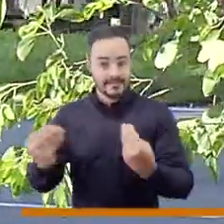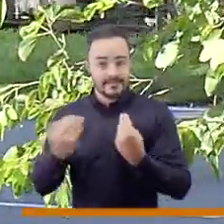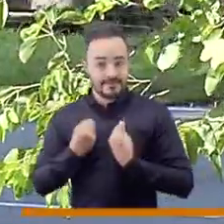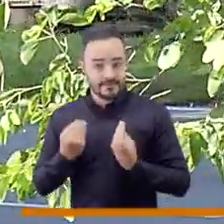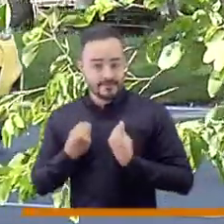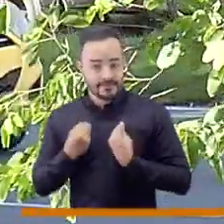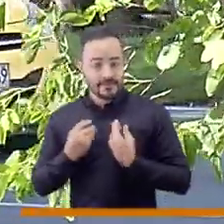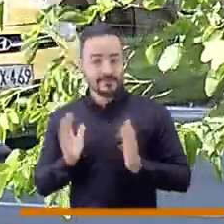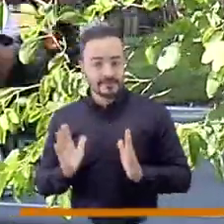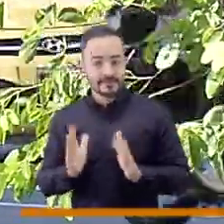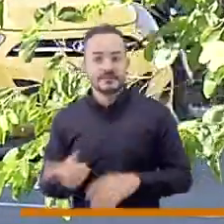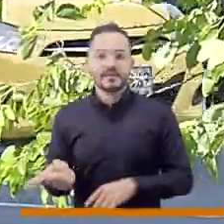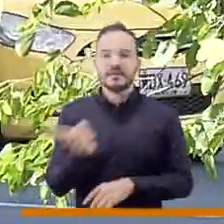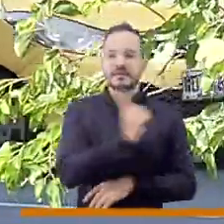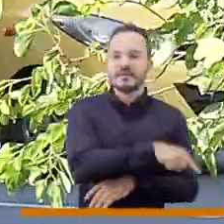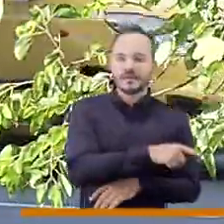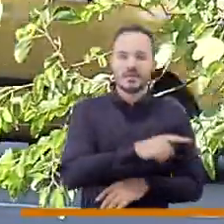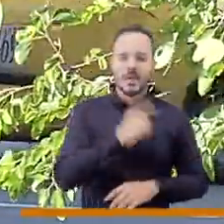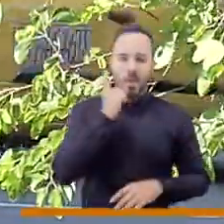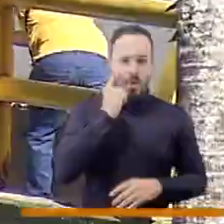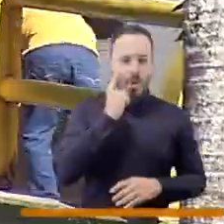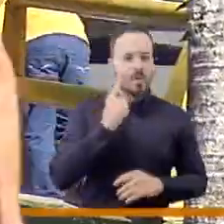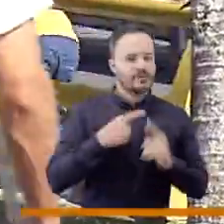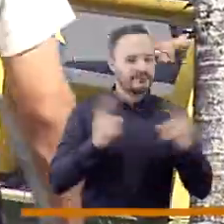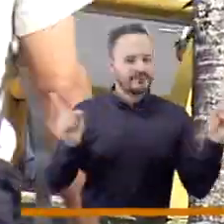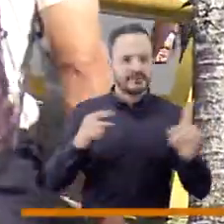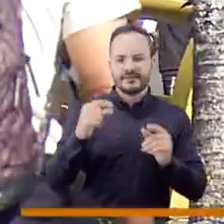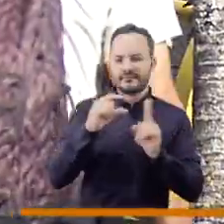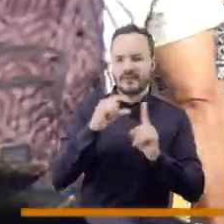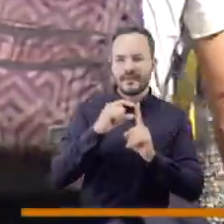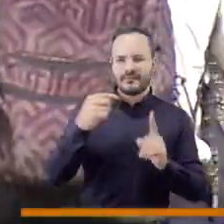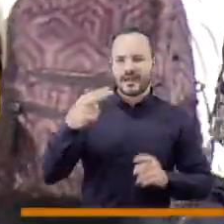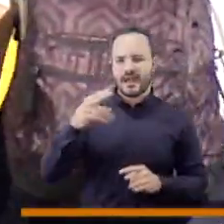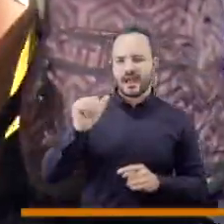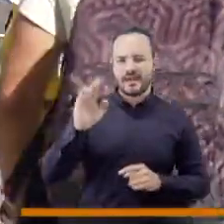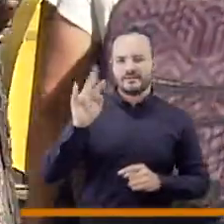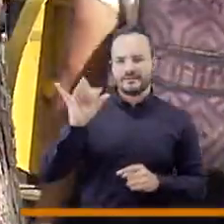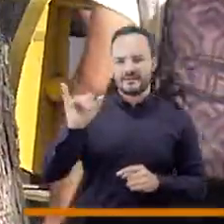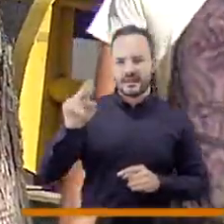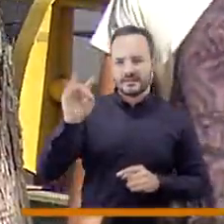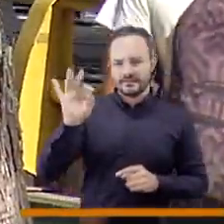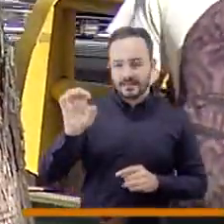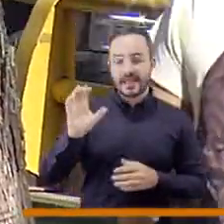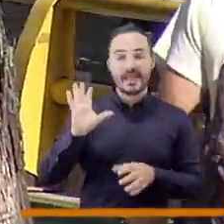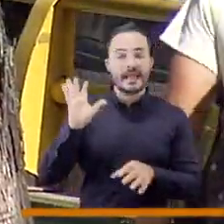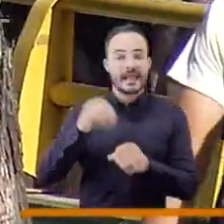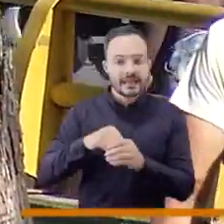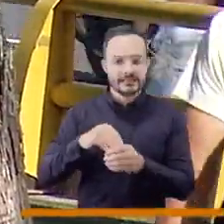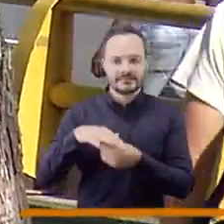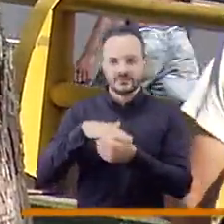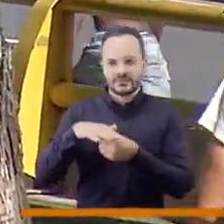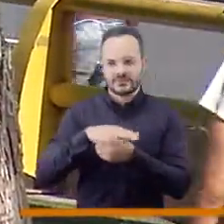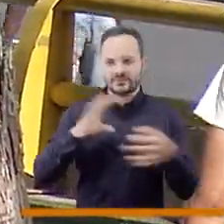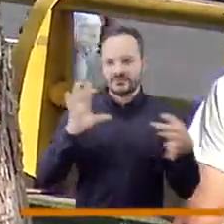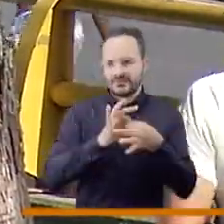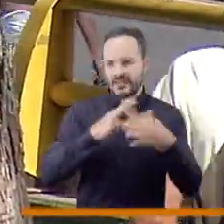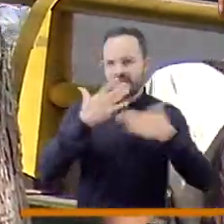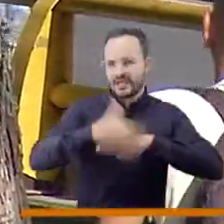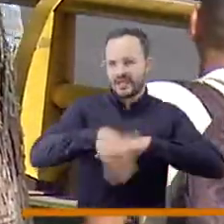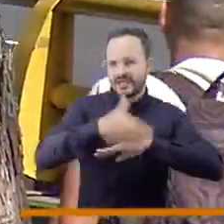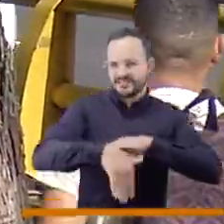de calle que habitante en situación de calle, mendigo o indigente, como también los llaman,